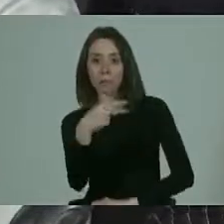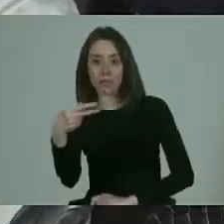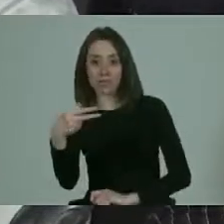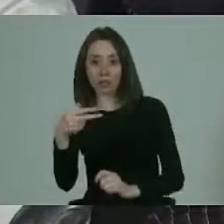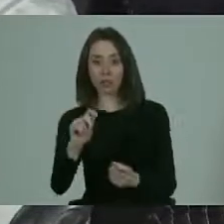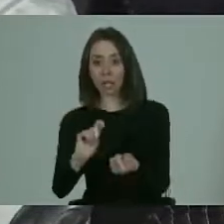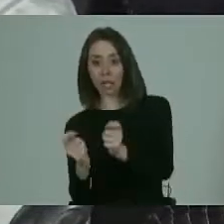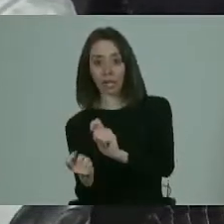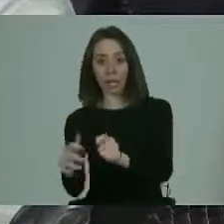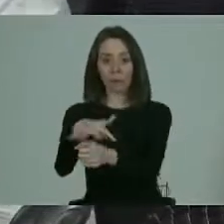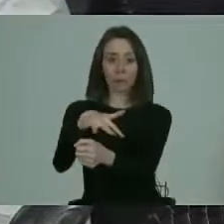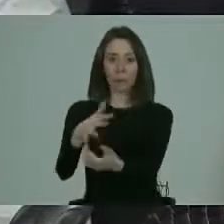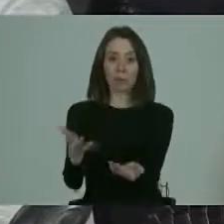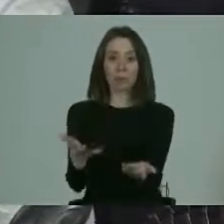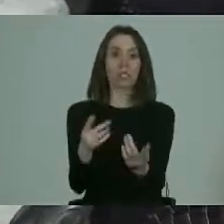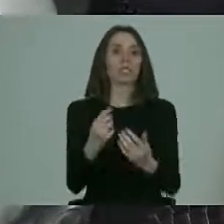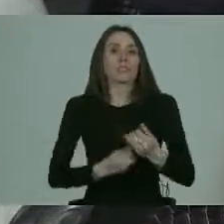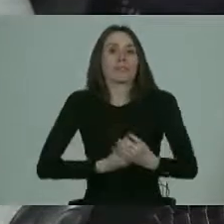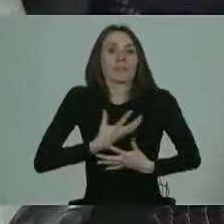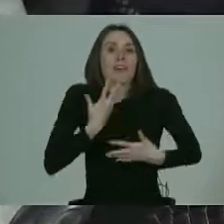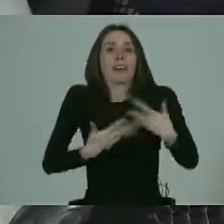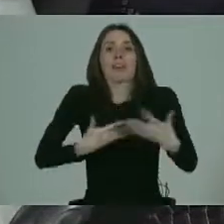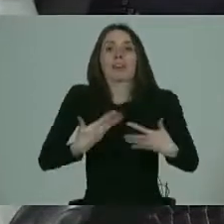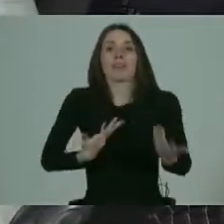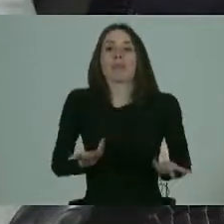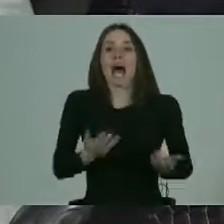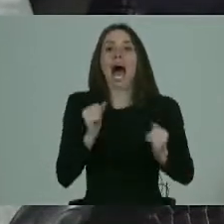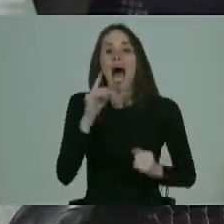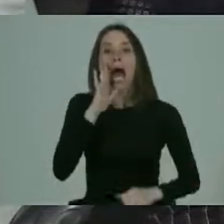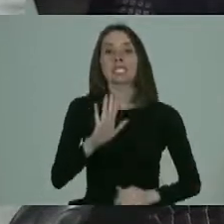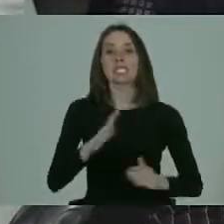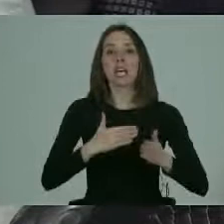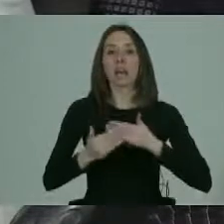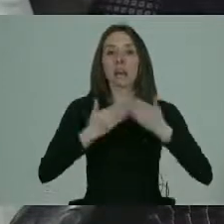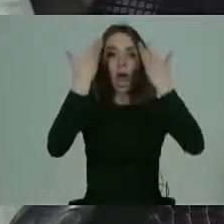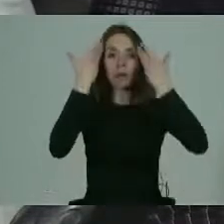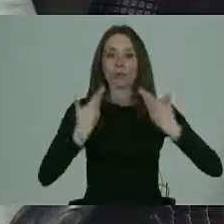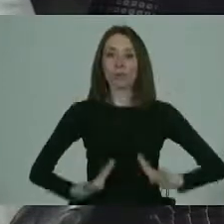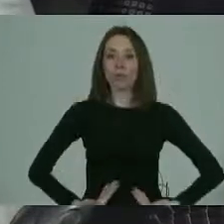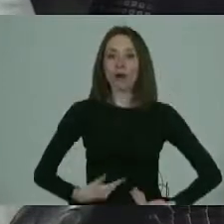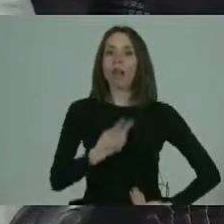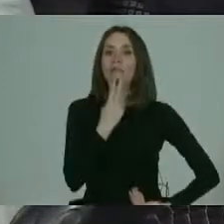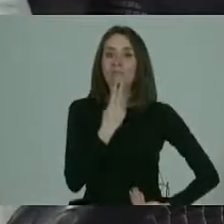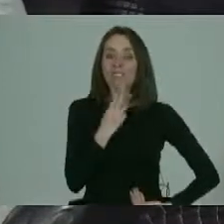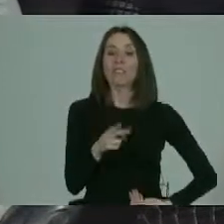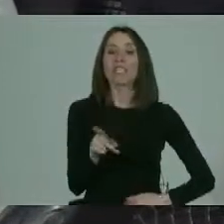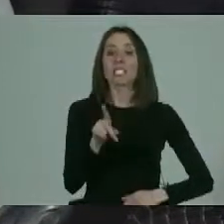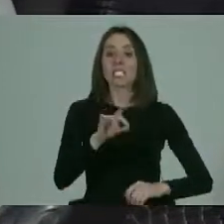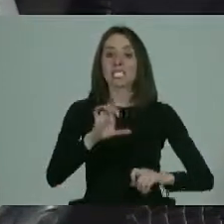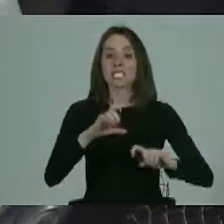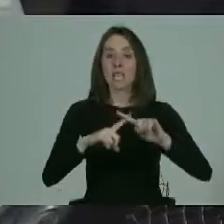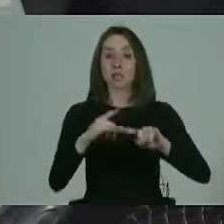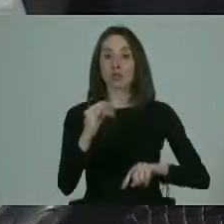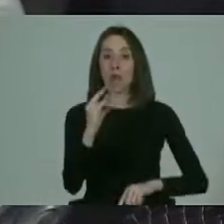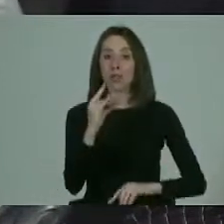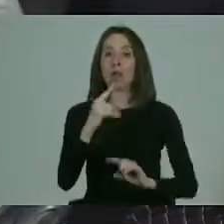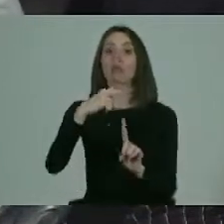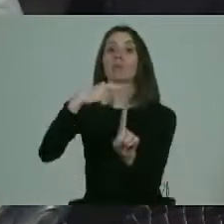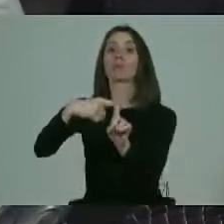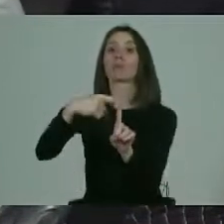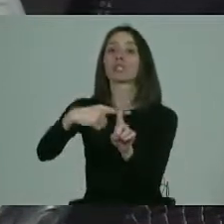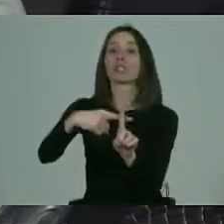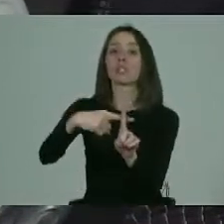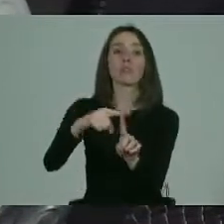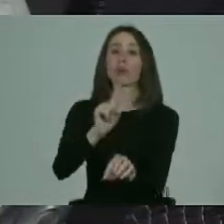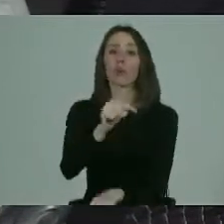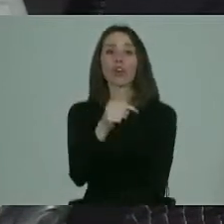sexual? Si eso es espontáneo. Eso es parte de nuestra naturaleza. O sea, vivir la sexualidad es una conducta positiva, no